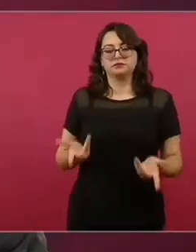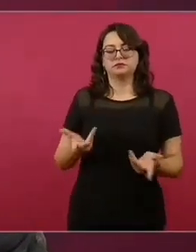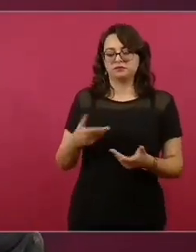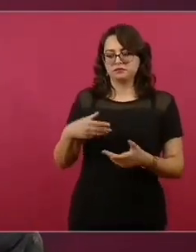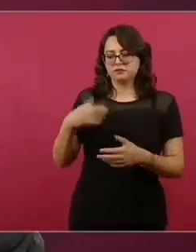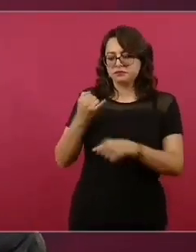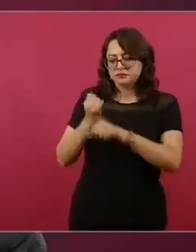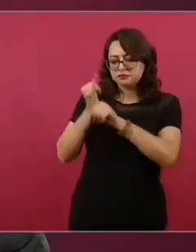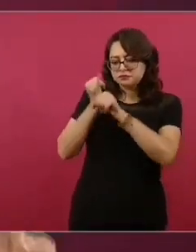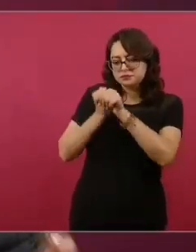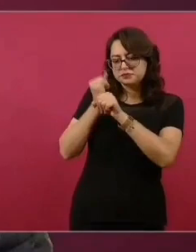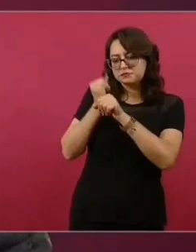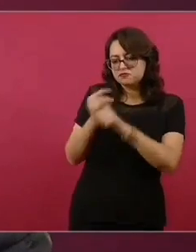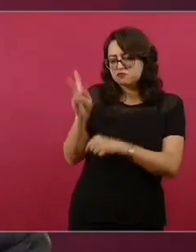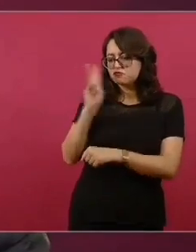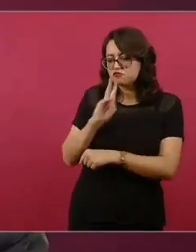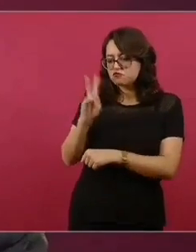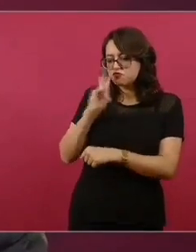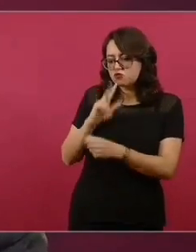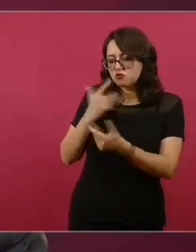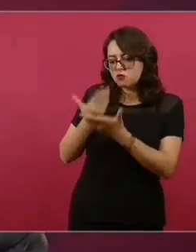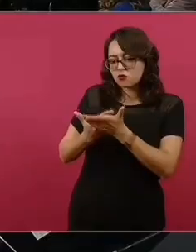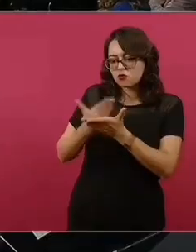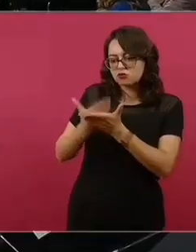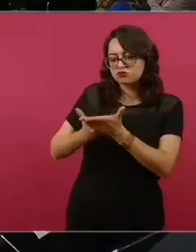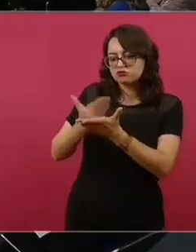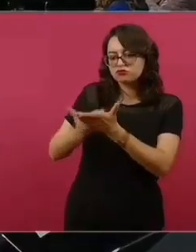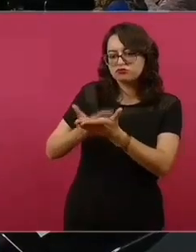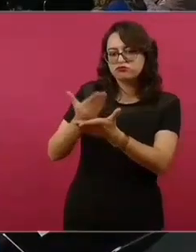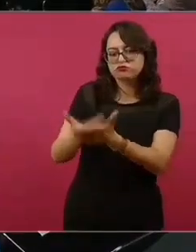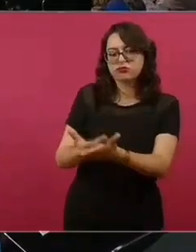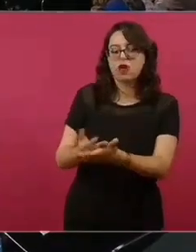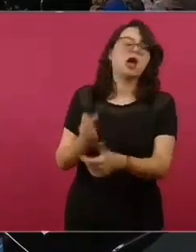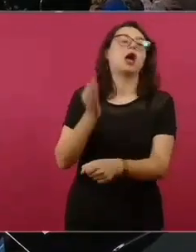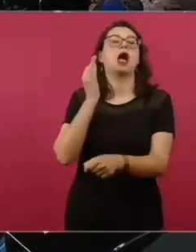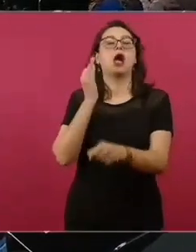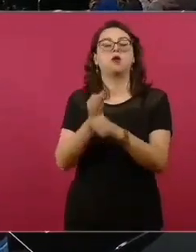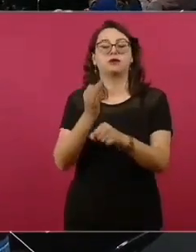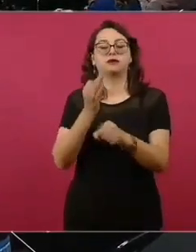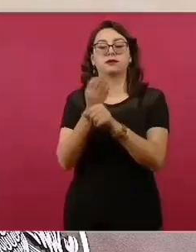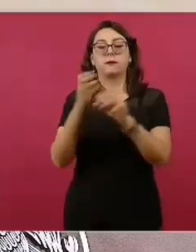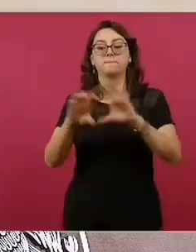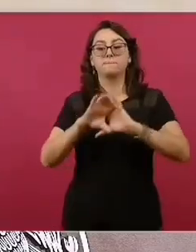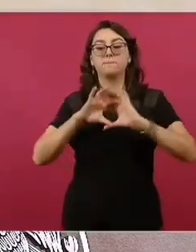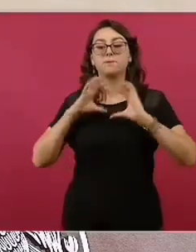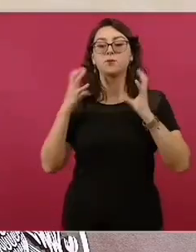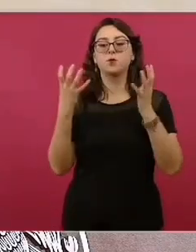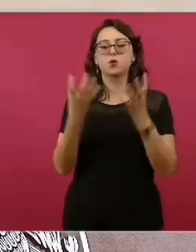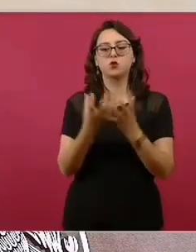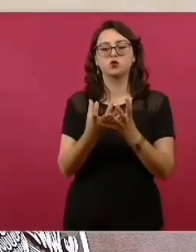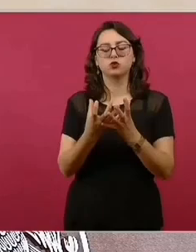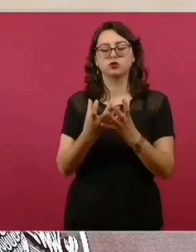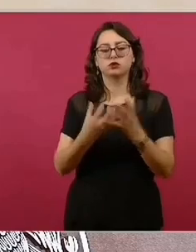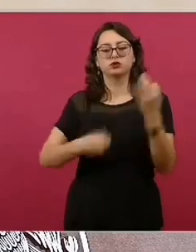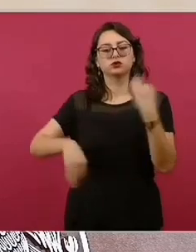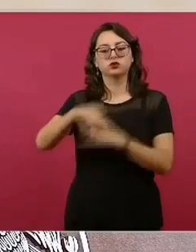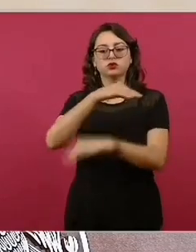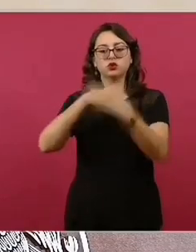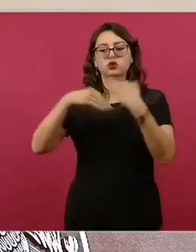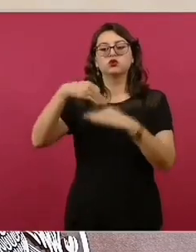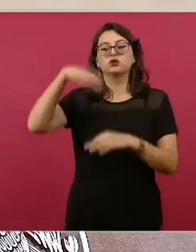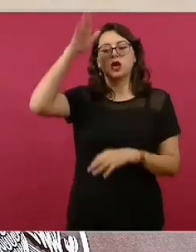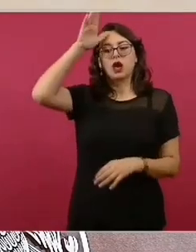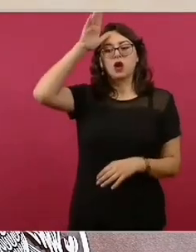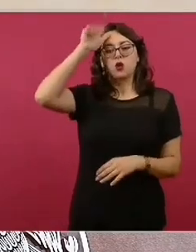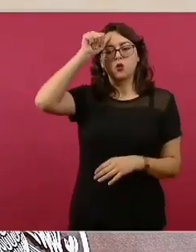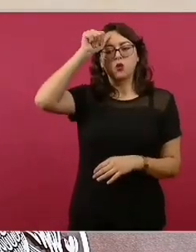creíble, más rigurosa que existe sobre COVID en el mundo es que esta enfermedad infecciosa